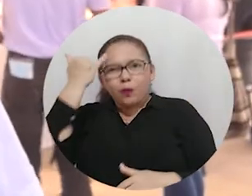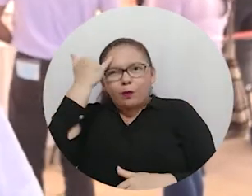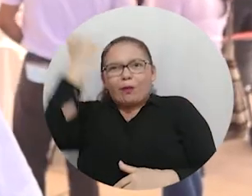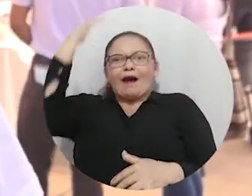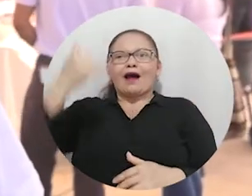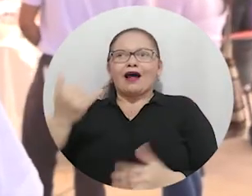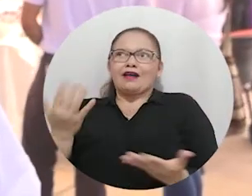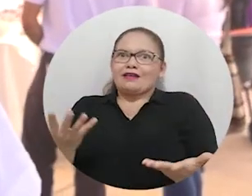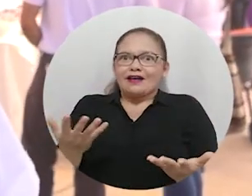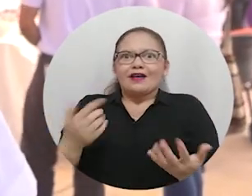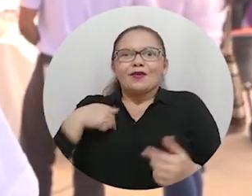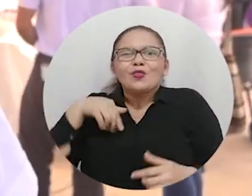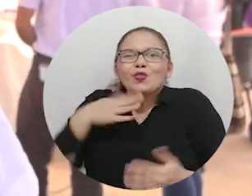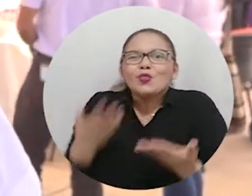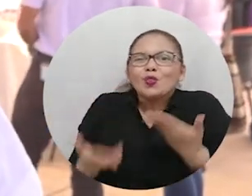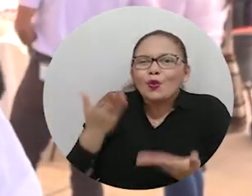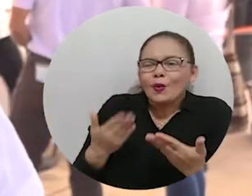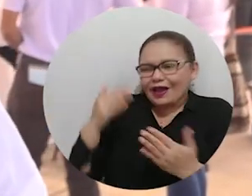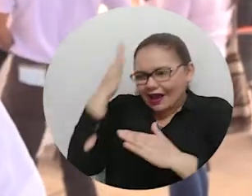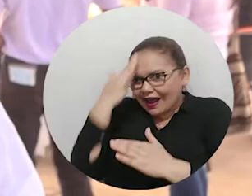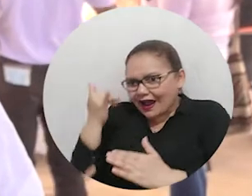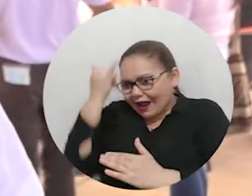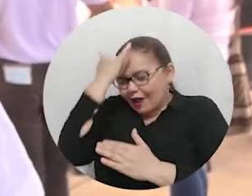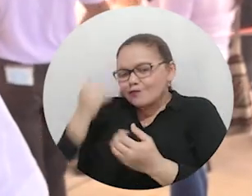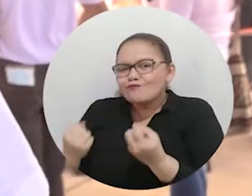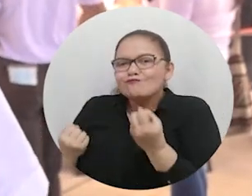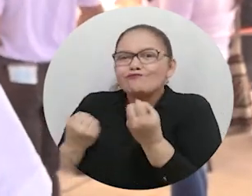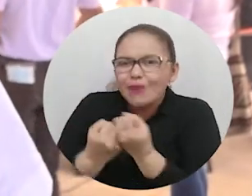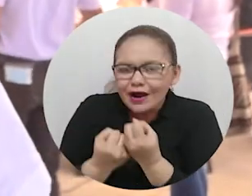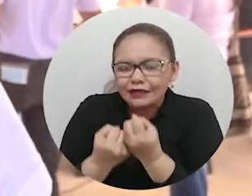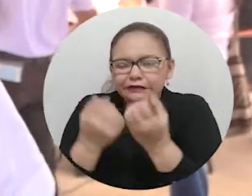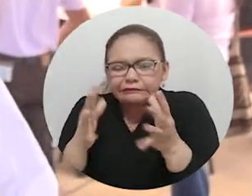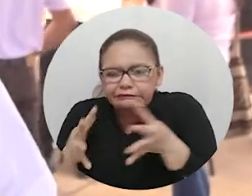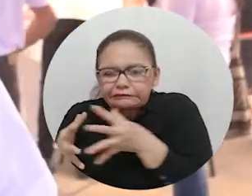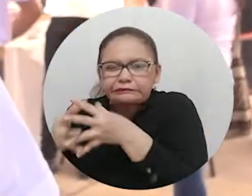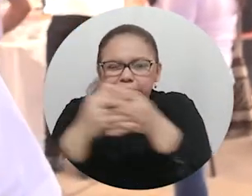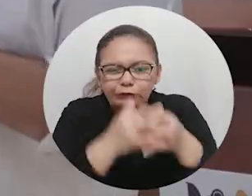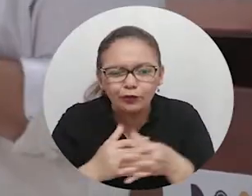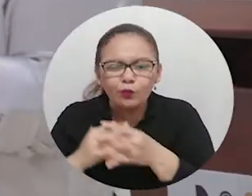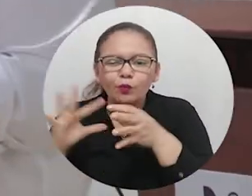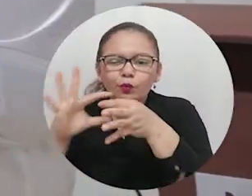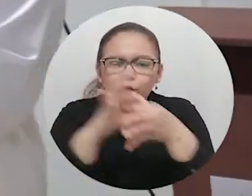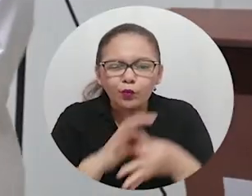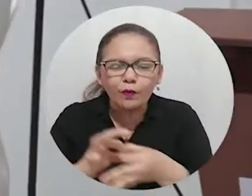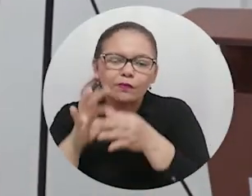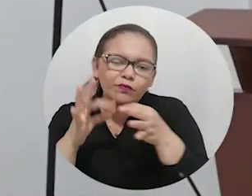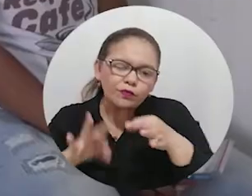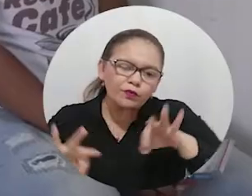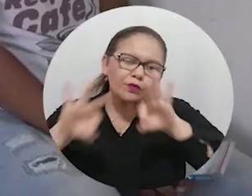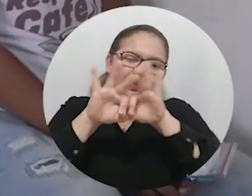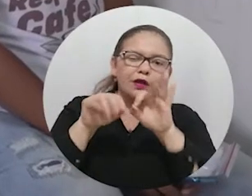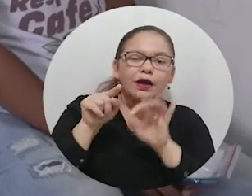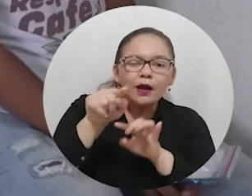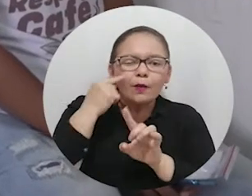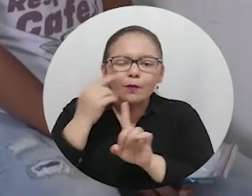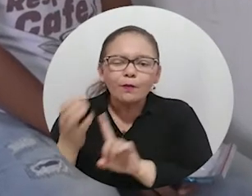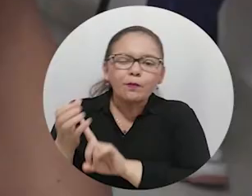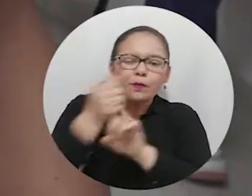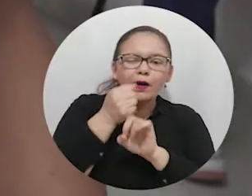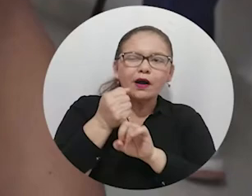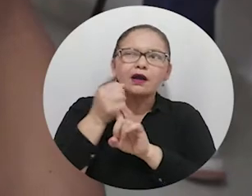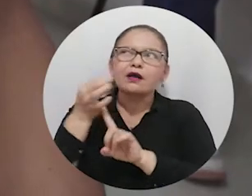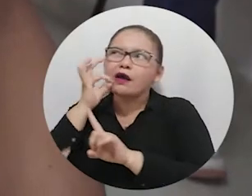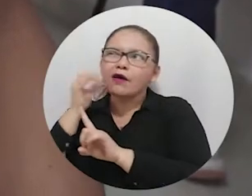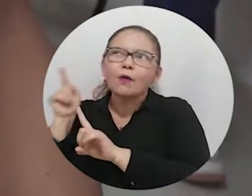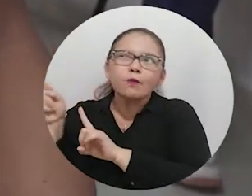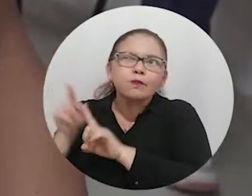iniciativa a la que necesariamente se vincula la academia como un ejercicio de construcción de tejido productivo y social. En el caso